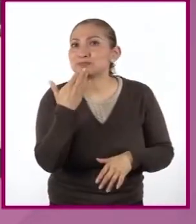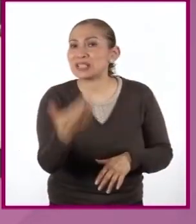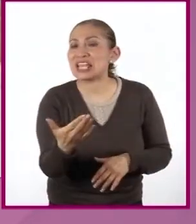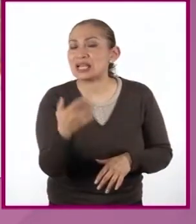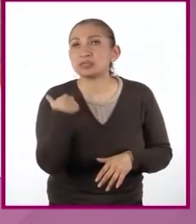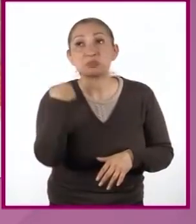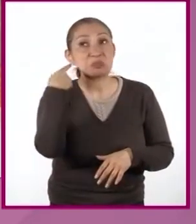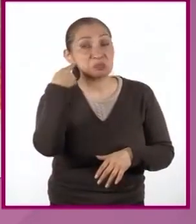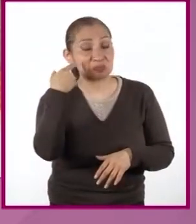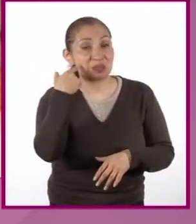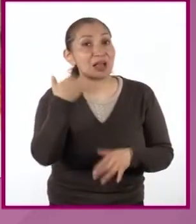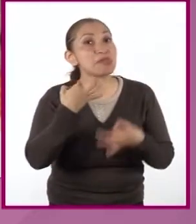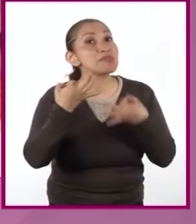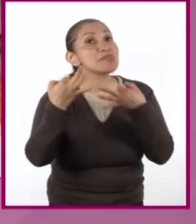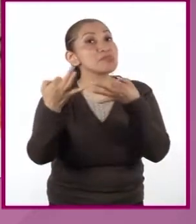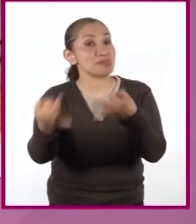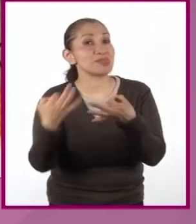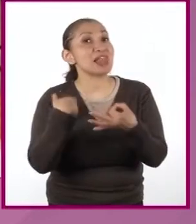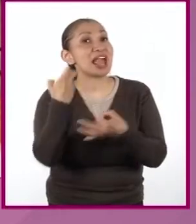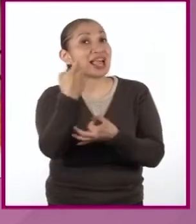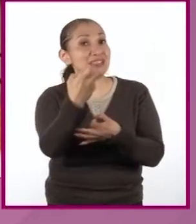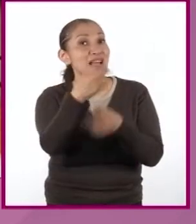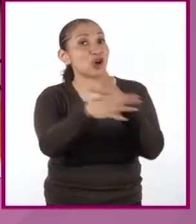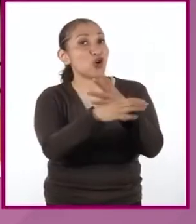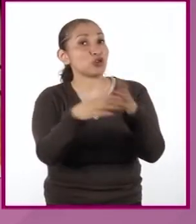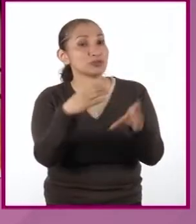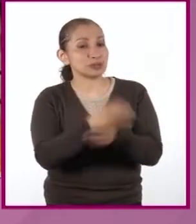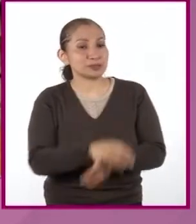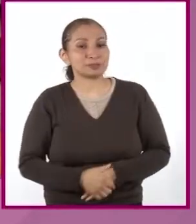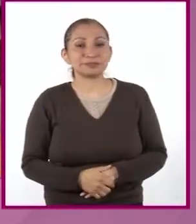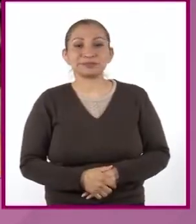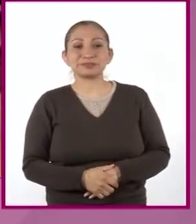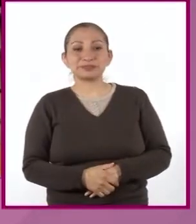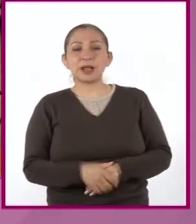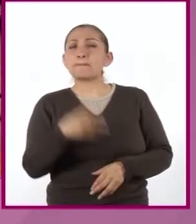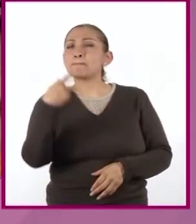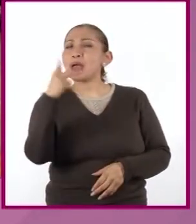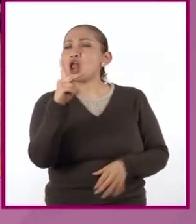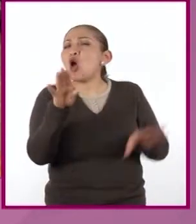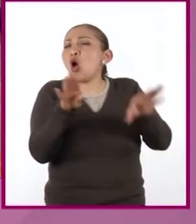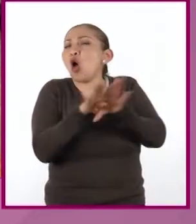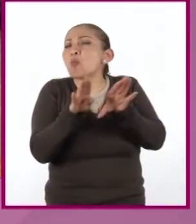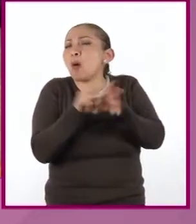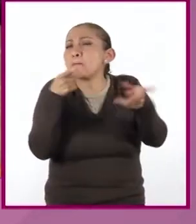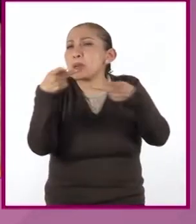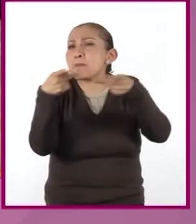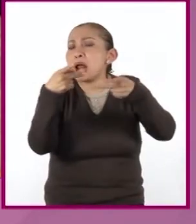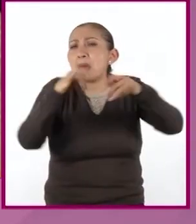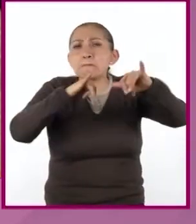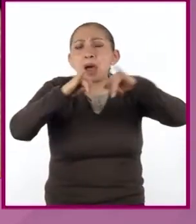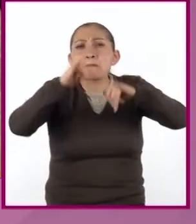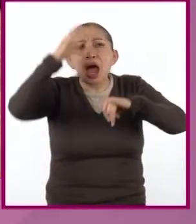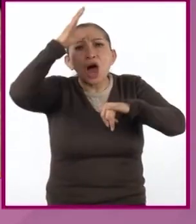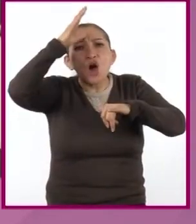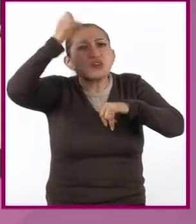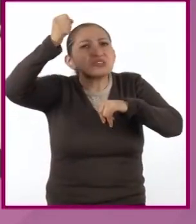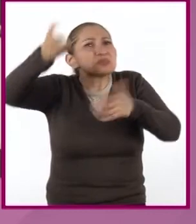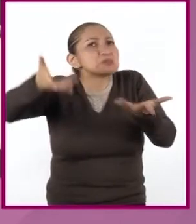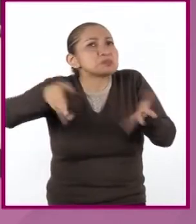Suenan muy apetitosos los ingredientes. Pero, ¿cómo se cocina un mapa conceptual?